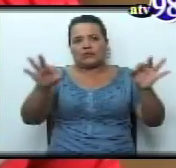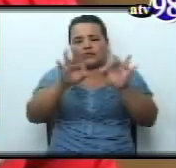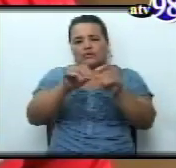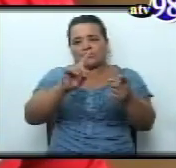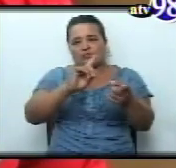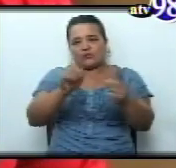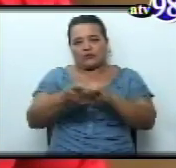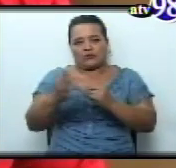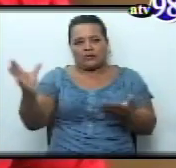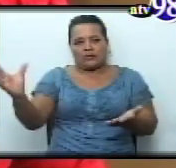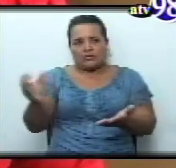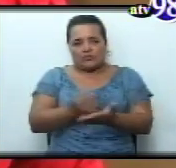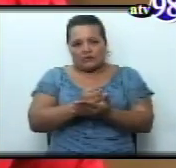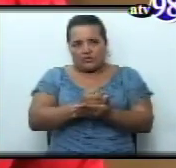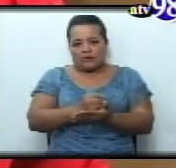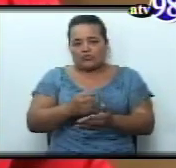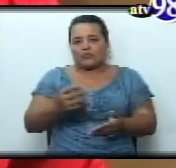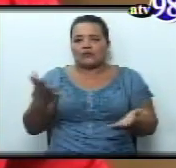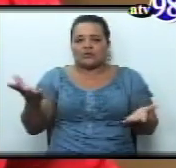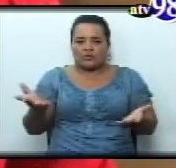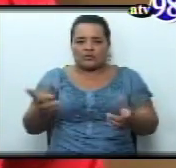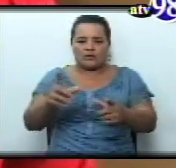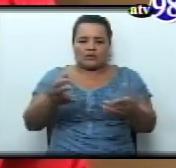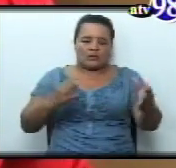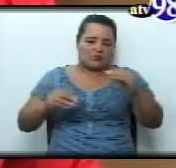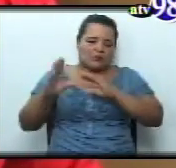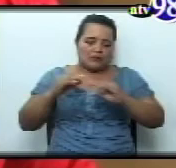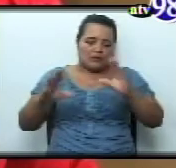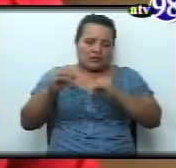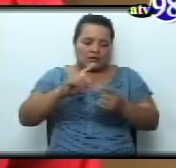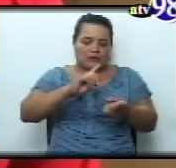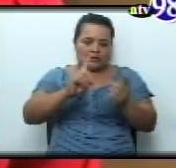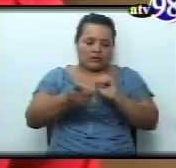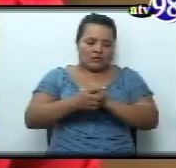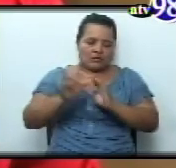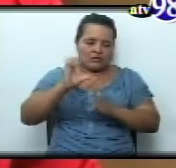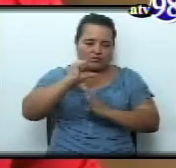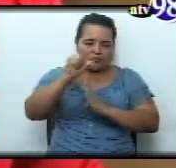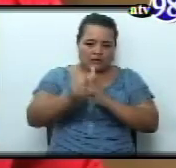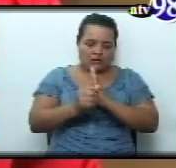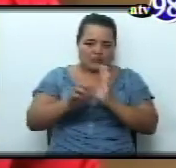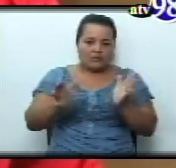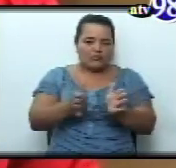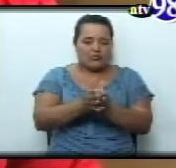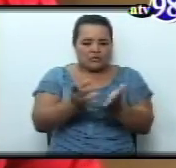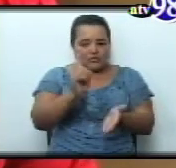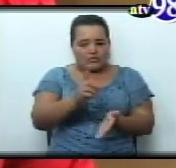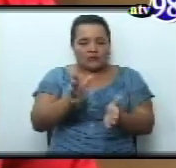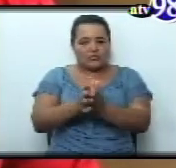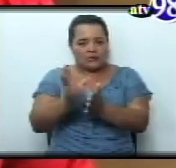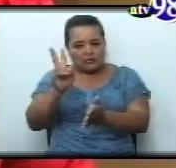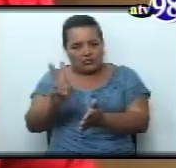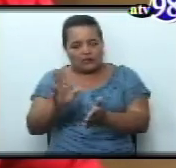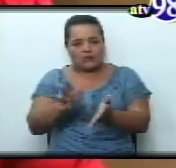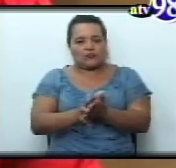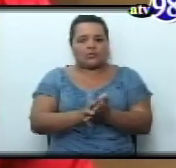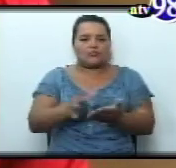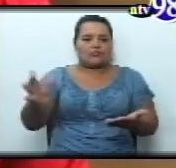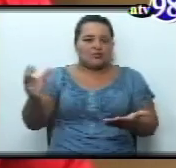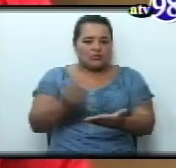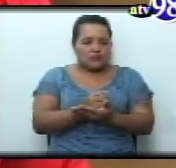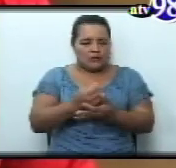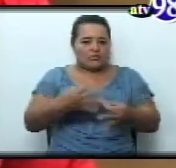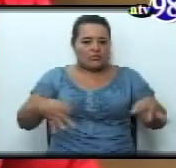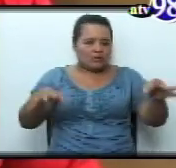reforma, el debate para la reforma deberían de ser de los libros primero y los libros segundo, que es donde está la